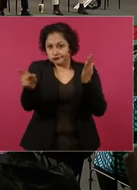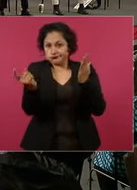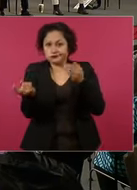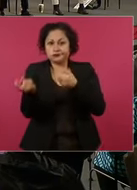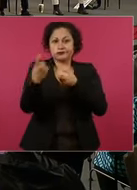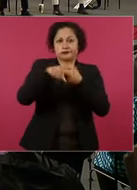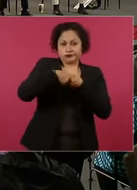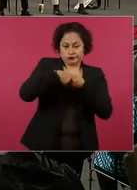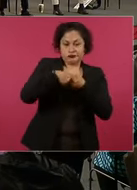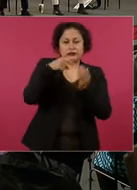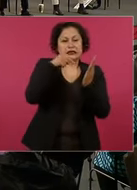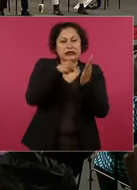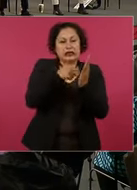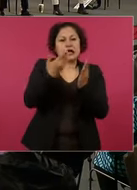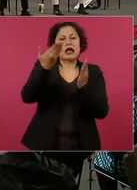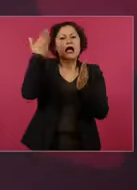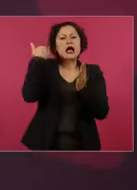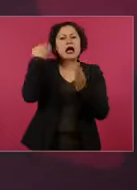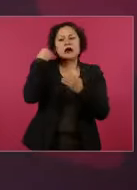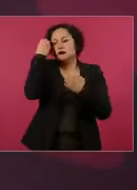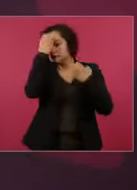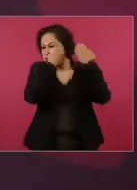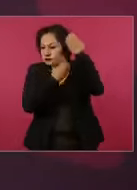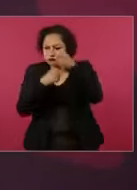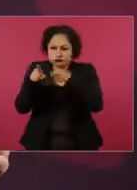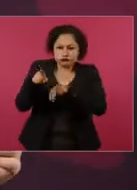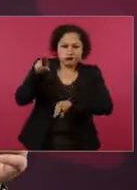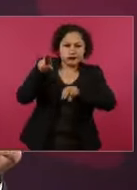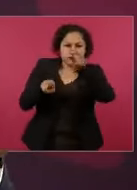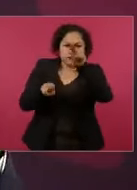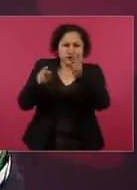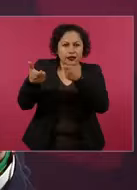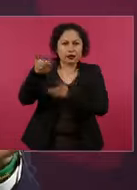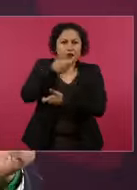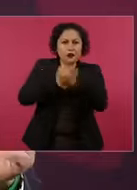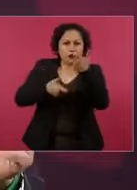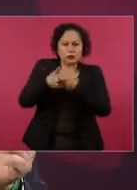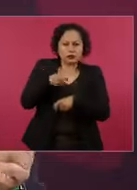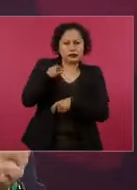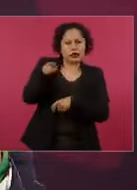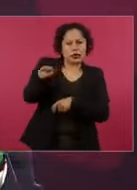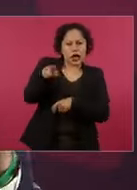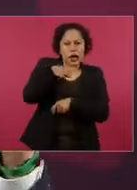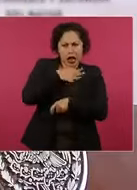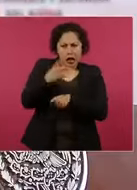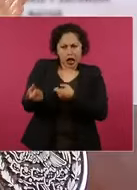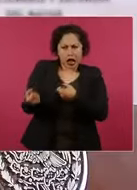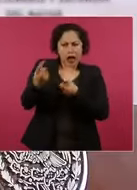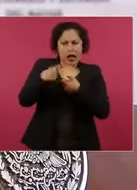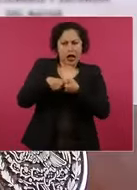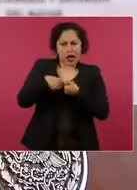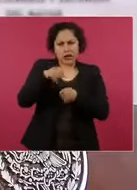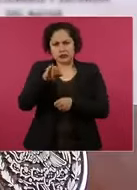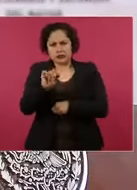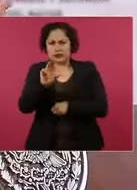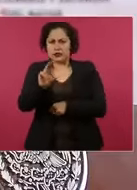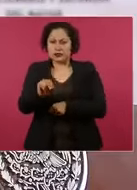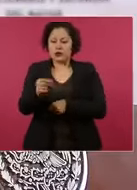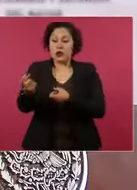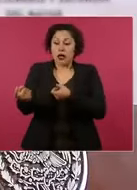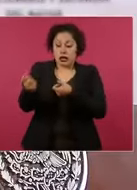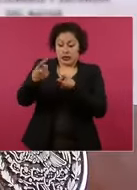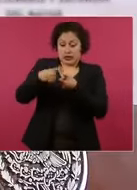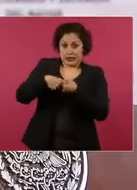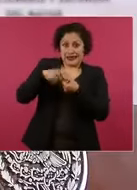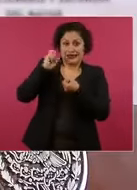hacía un estudio socioeconómico y ahí se determinaba si la persona podía tener la cobertura, además una cobertura limitada, no era